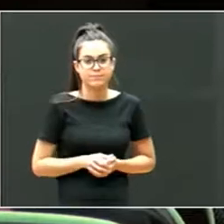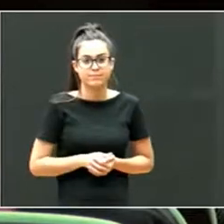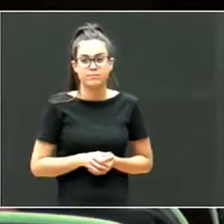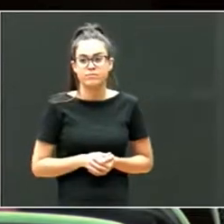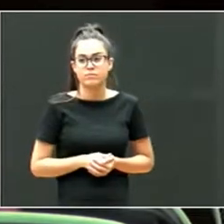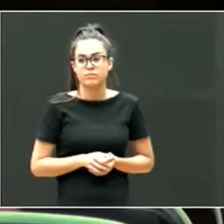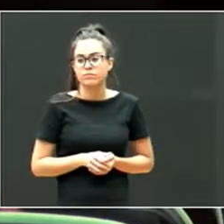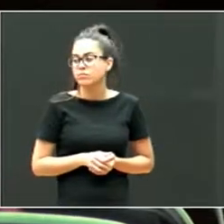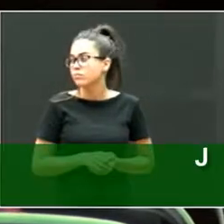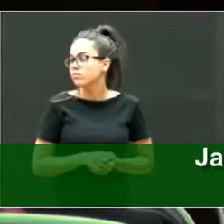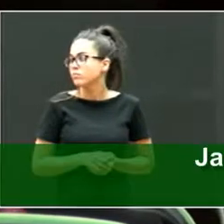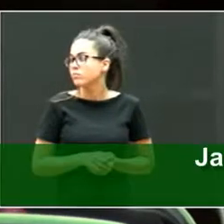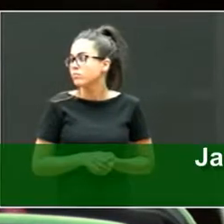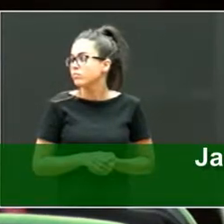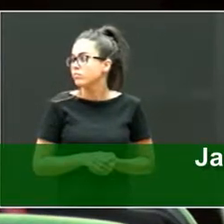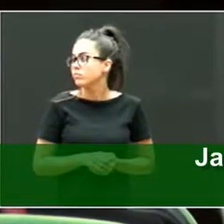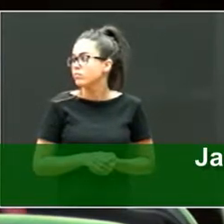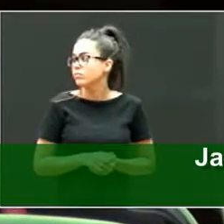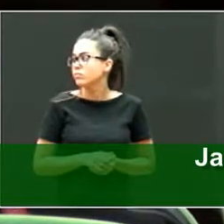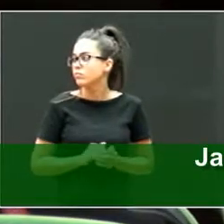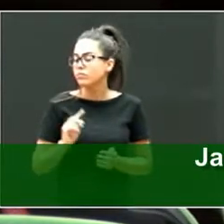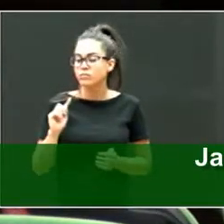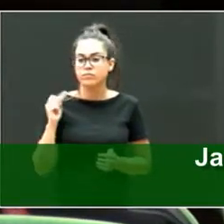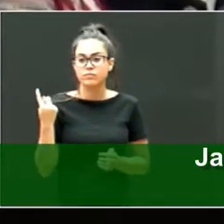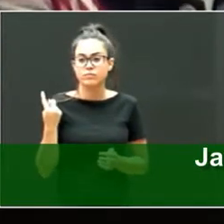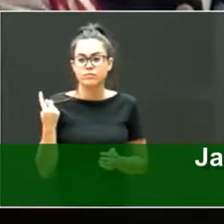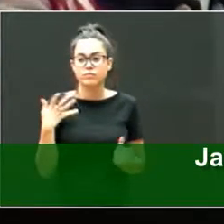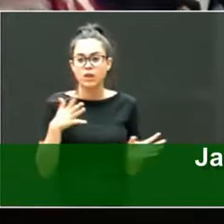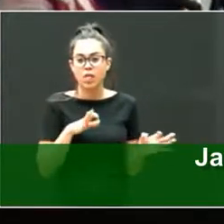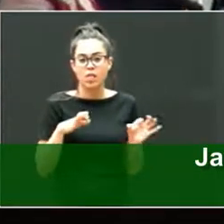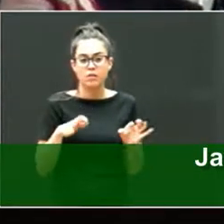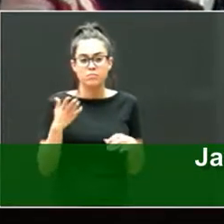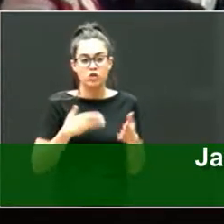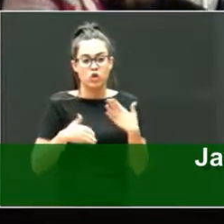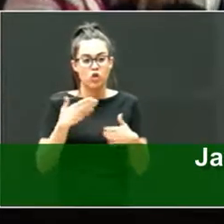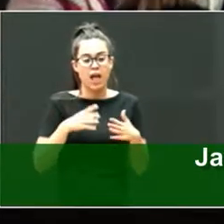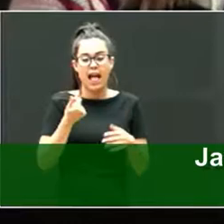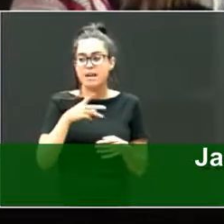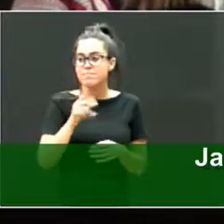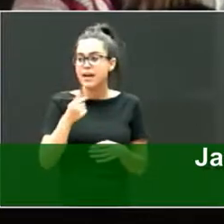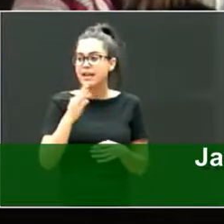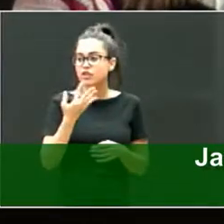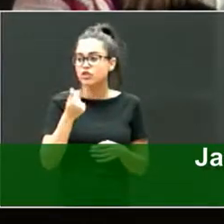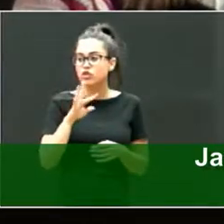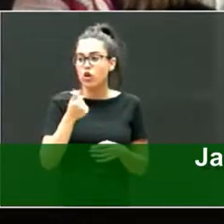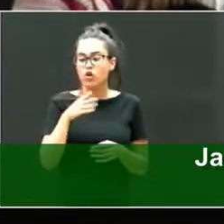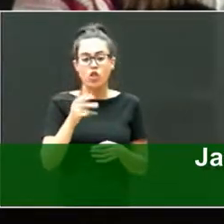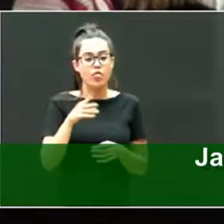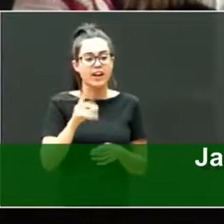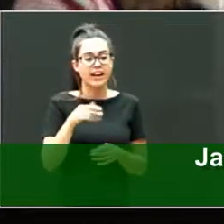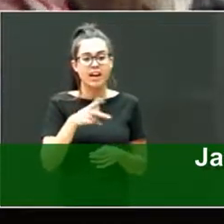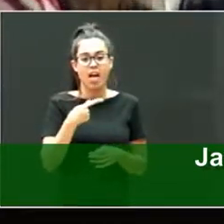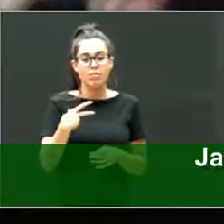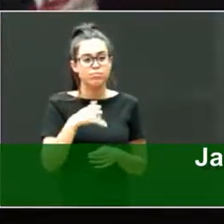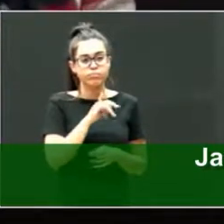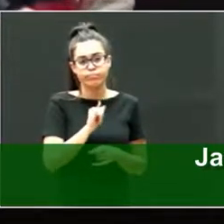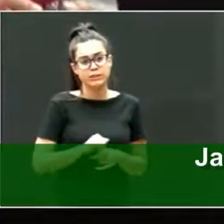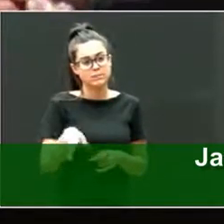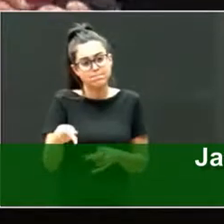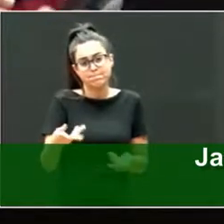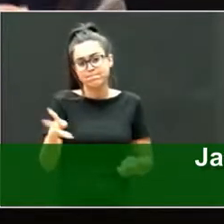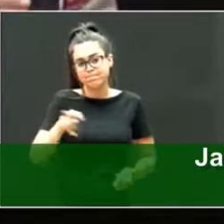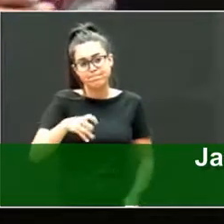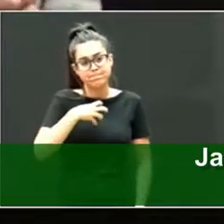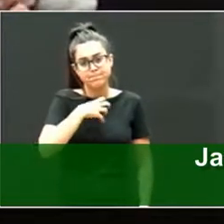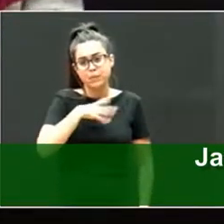Bueno, lo primero yo también, todo esto lo había preparado en colaboración con Alberto Rodríguez, que hoy no puede estar aquí, pero que os manda muchísimas